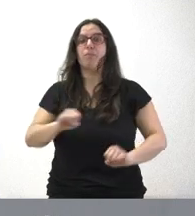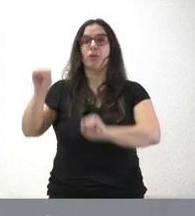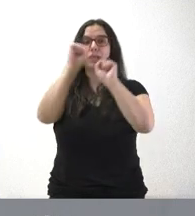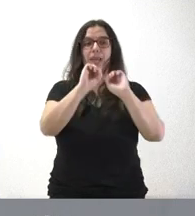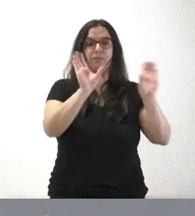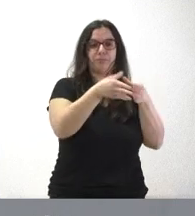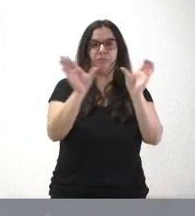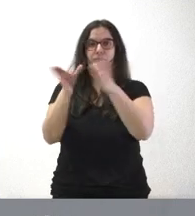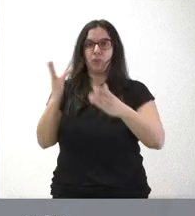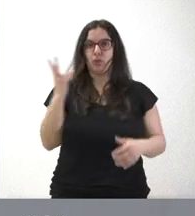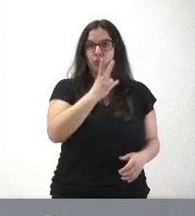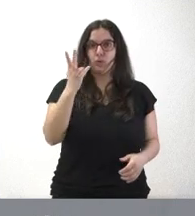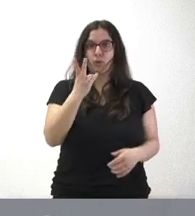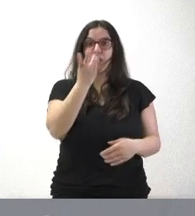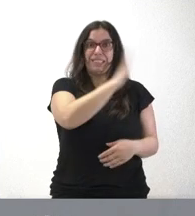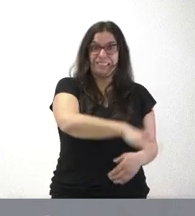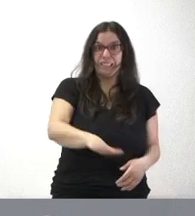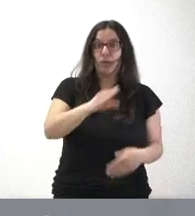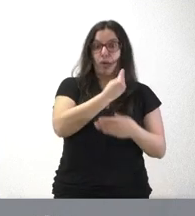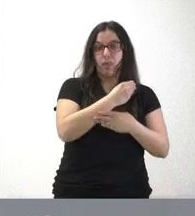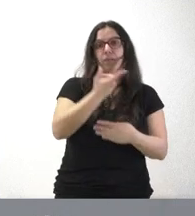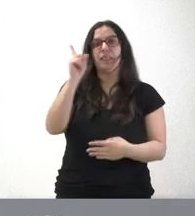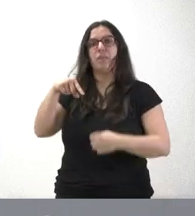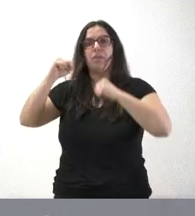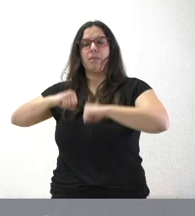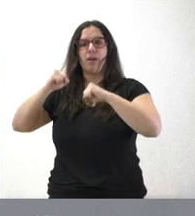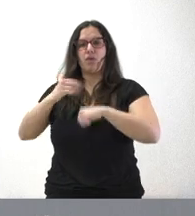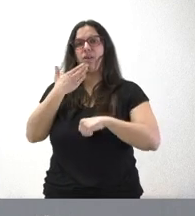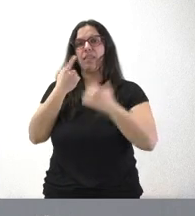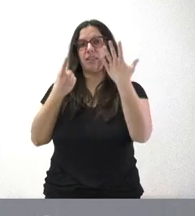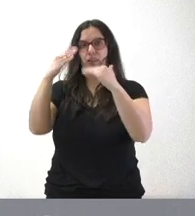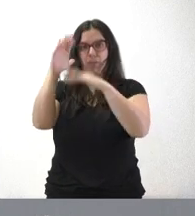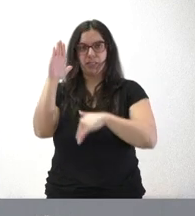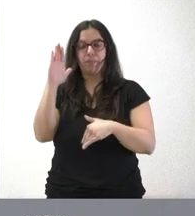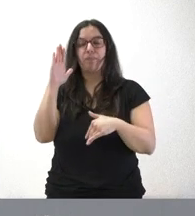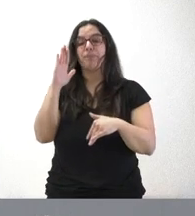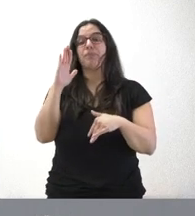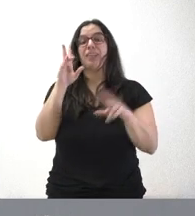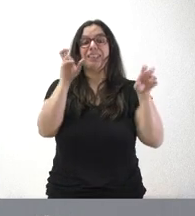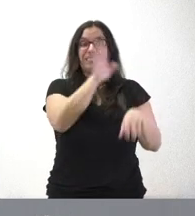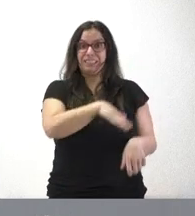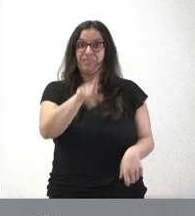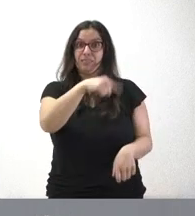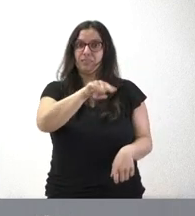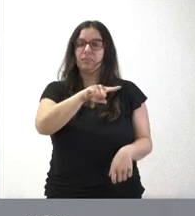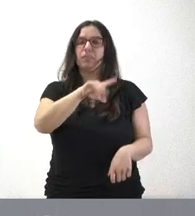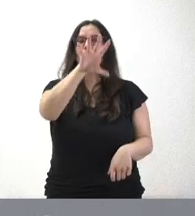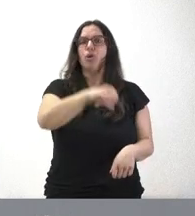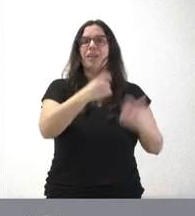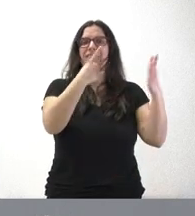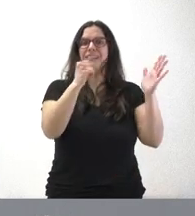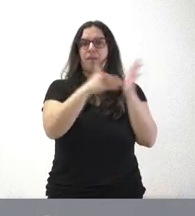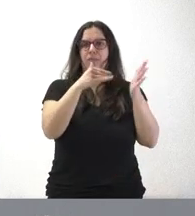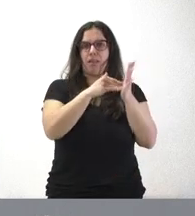colectivos, tanto la población infantil como los mayores de 65 años, en lo que se refiere a la población infantil. Se adquieren 60.000